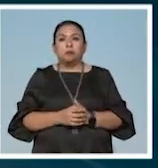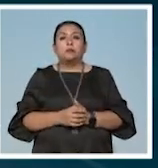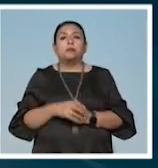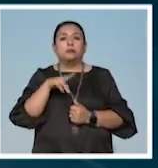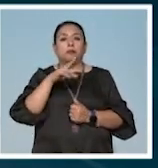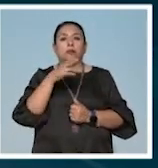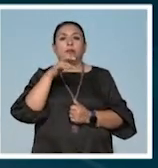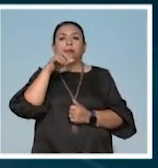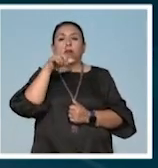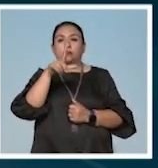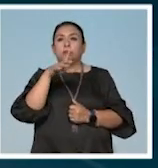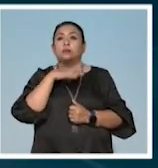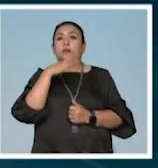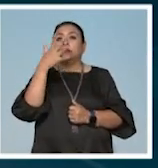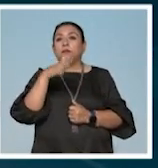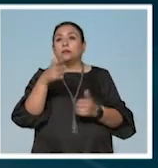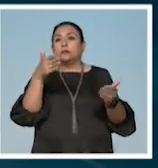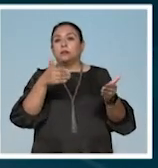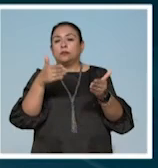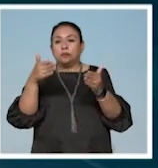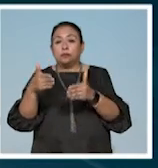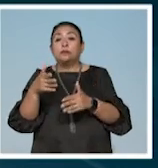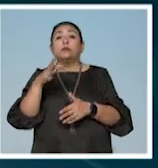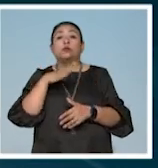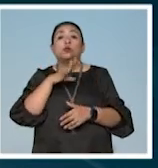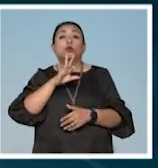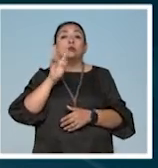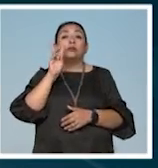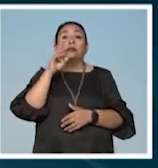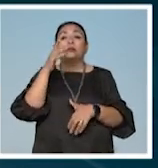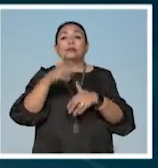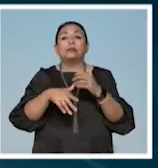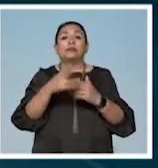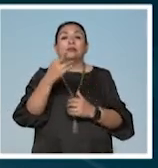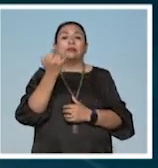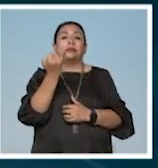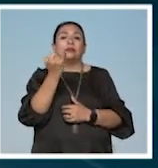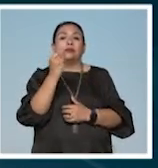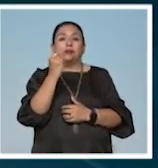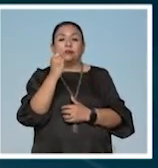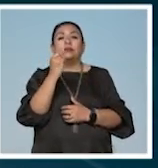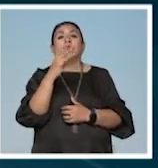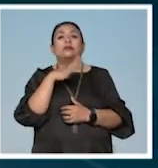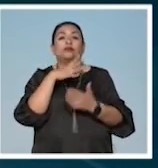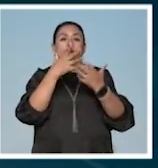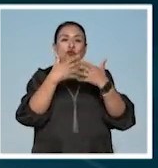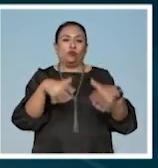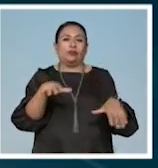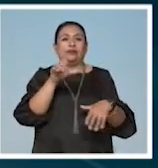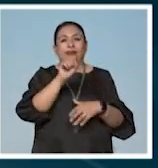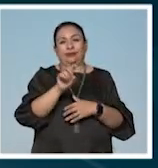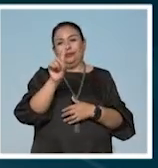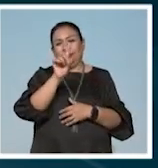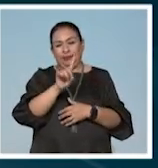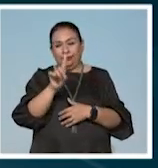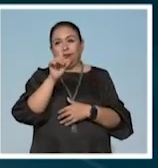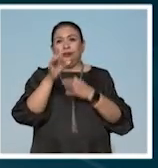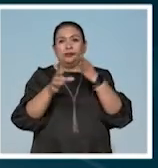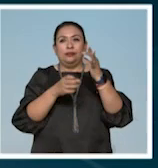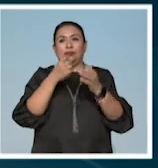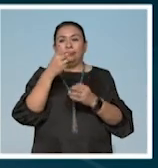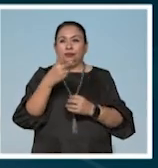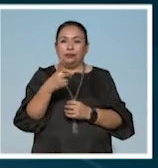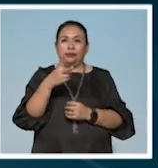Nahual contó con 10 presentaciones y estará disponible hasta el 25 de junio con funciones todo el fin de semana. Para